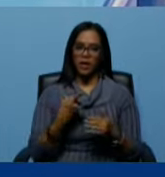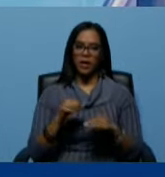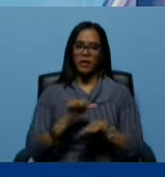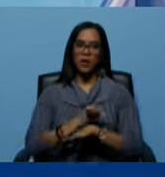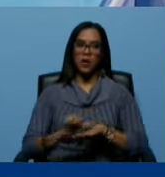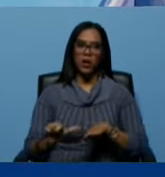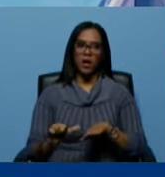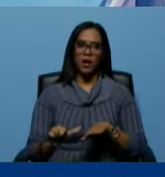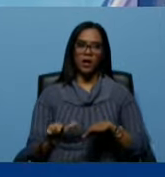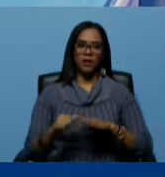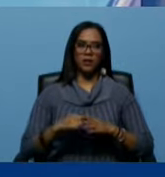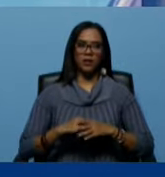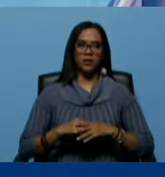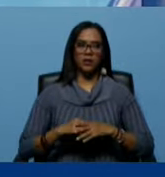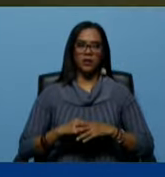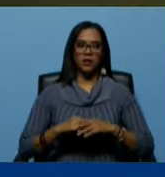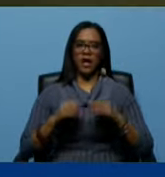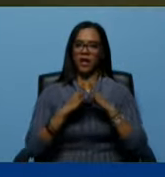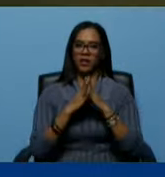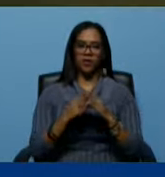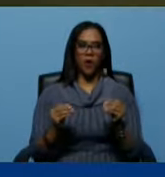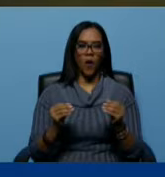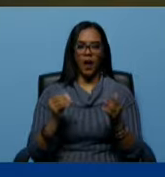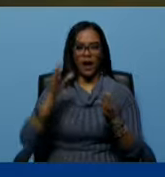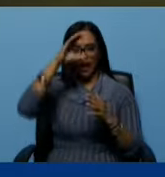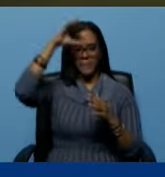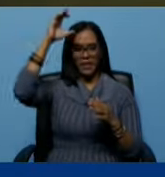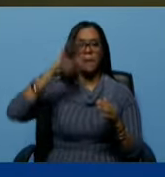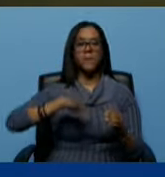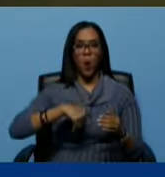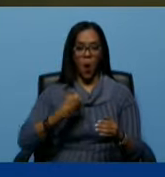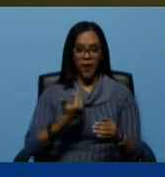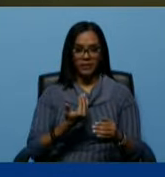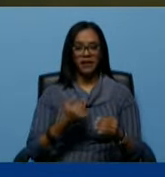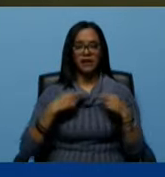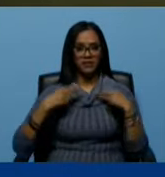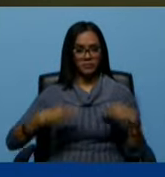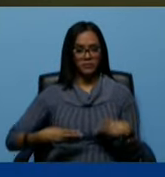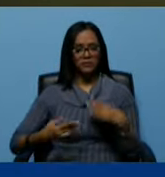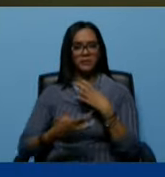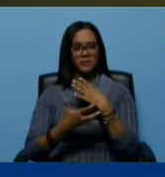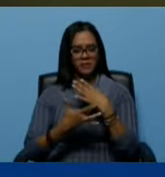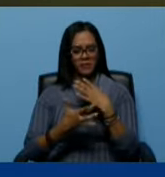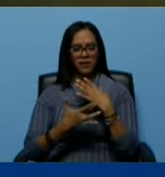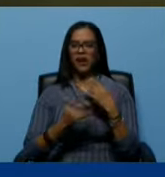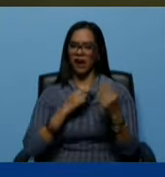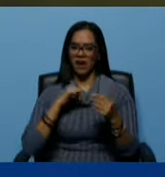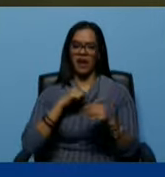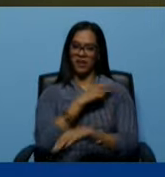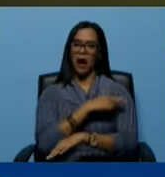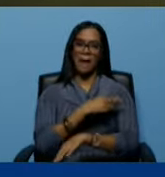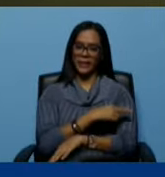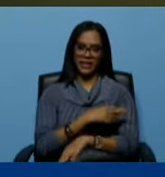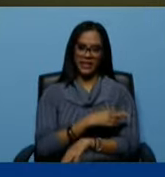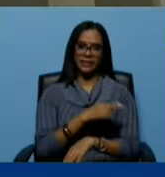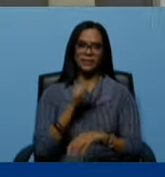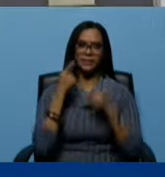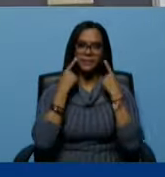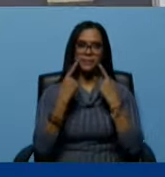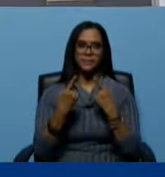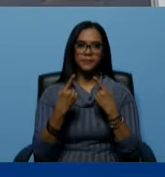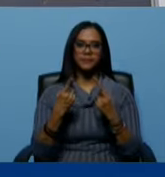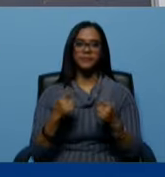de toda la calidad posible desde el punto de vista humano y técnico en nuestro hospital, desde el punto de vista